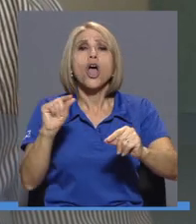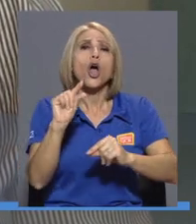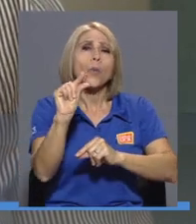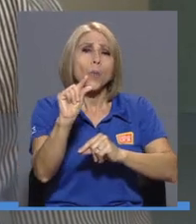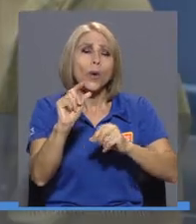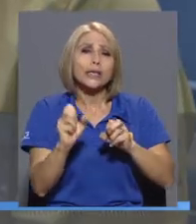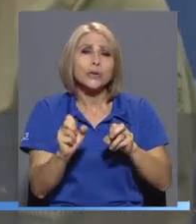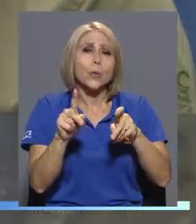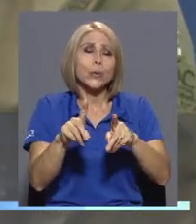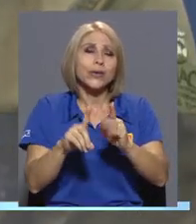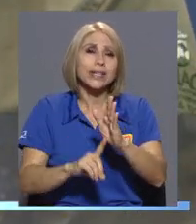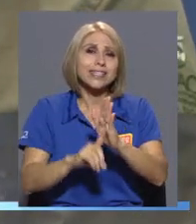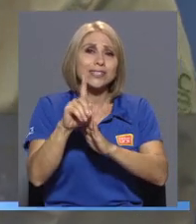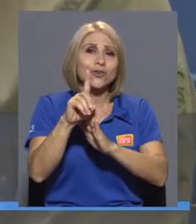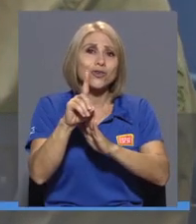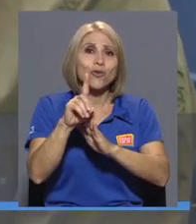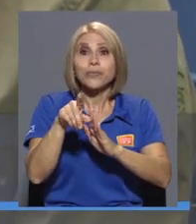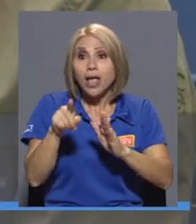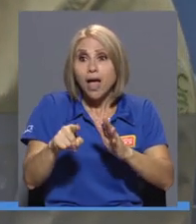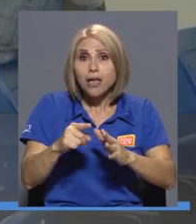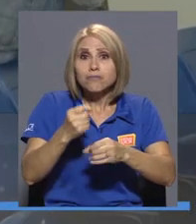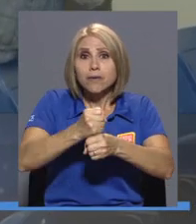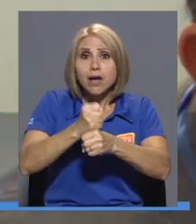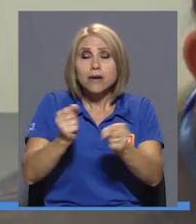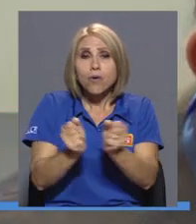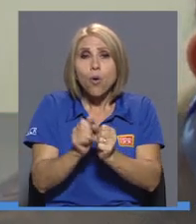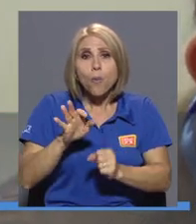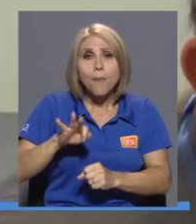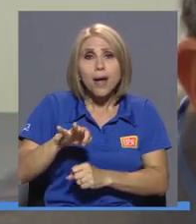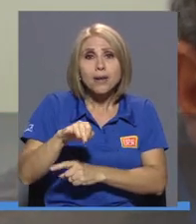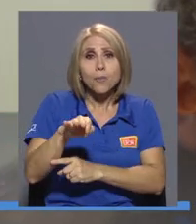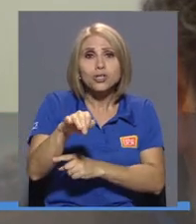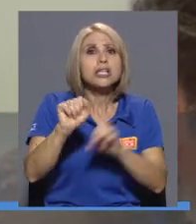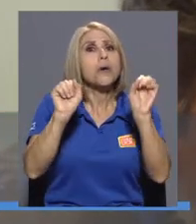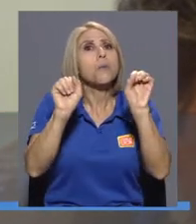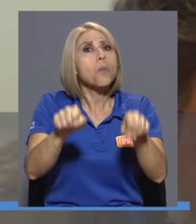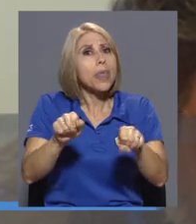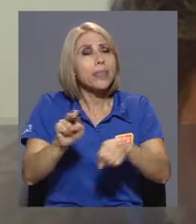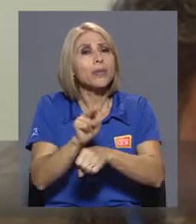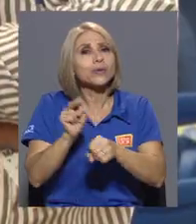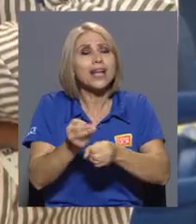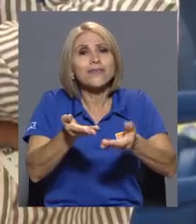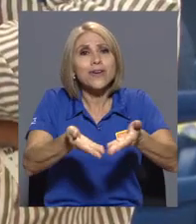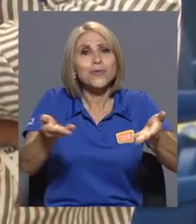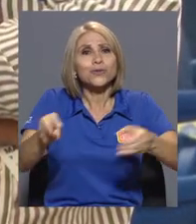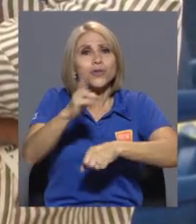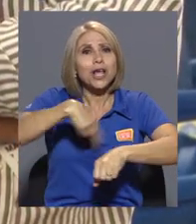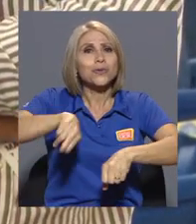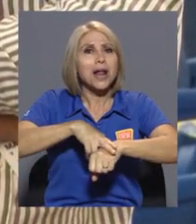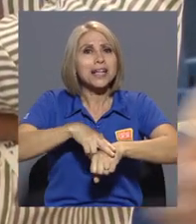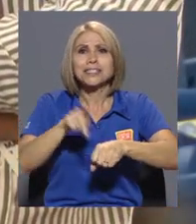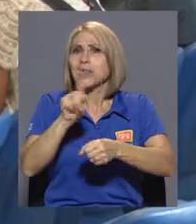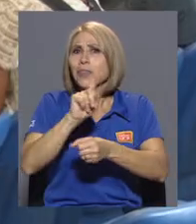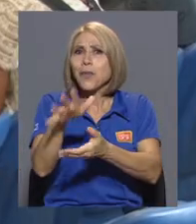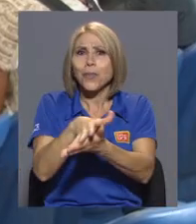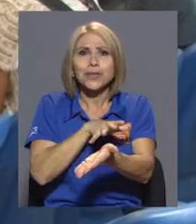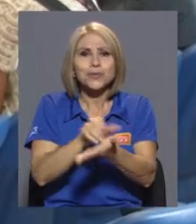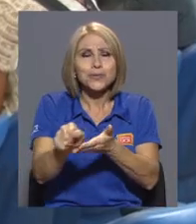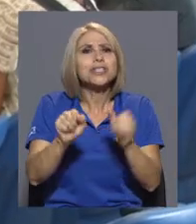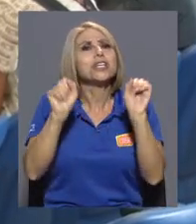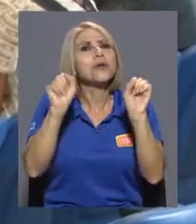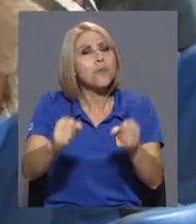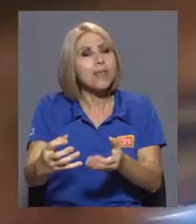desarrollo y los mariposarios les permite hacer uso de sus recursos naturales sin necesidad de destruirlos y al mismo tiempo sacando un beneficio